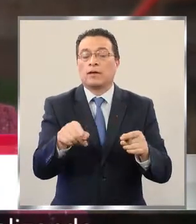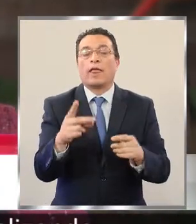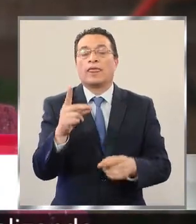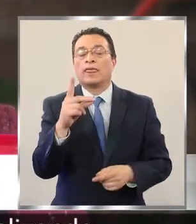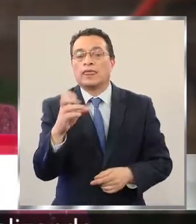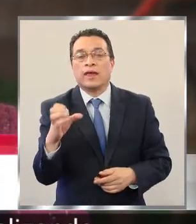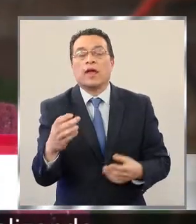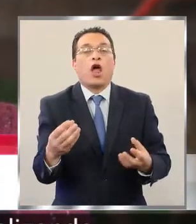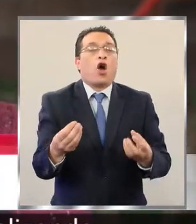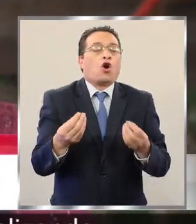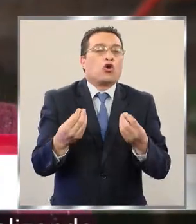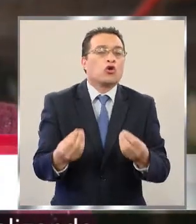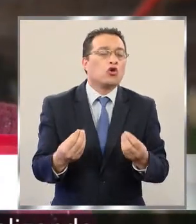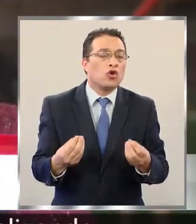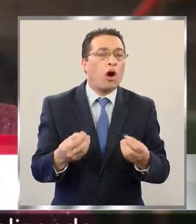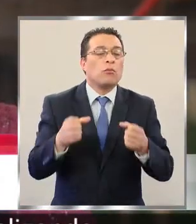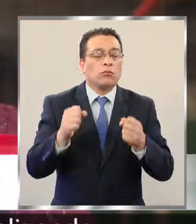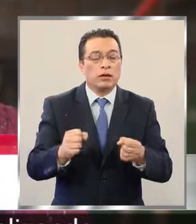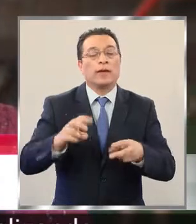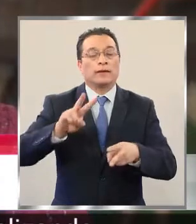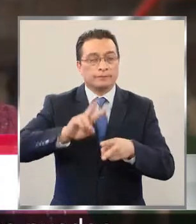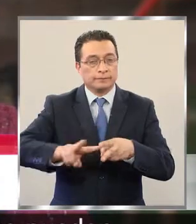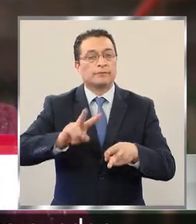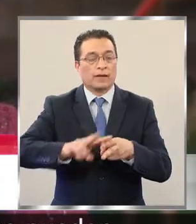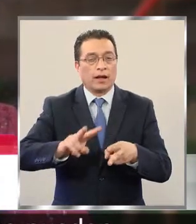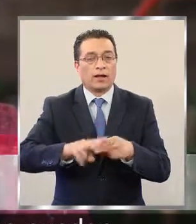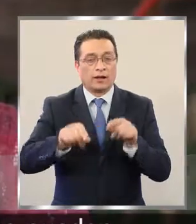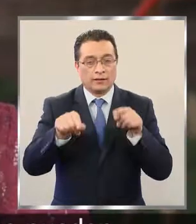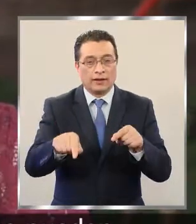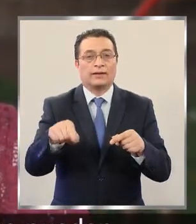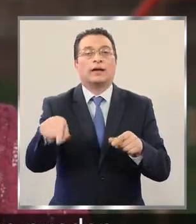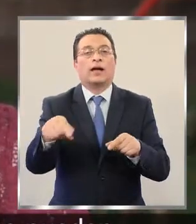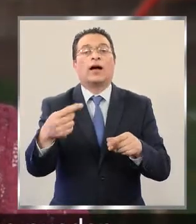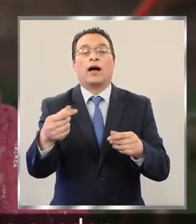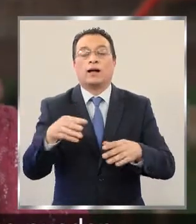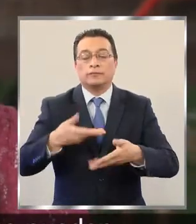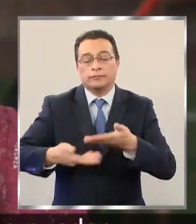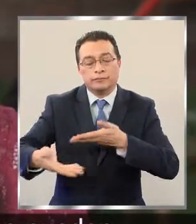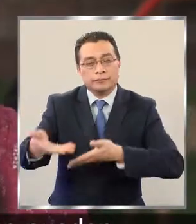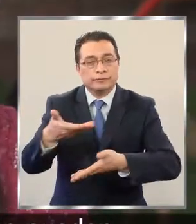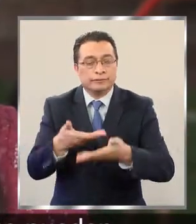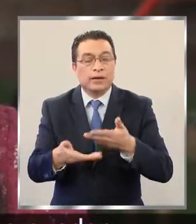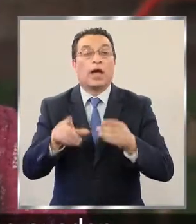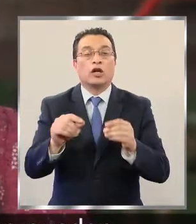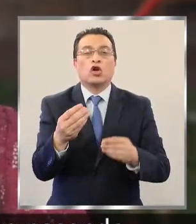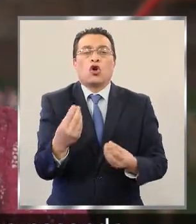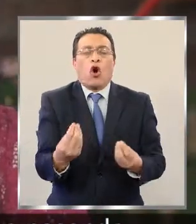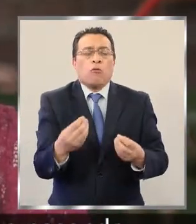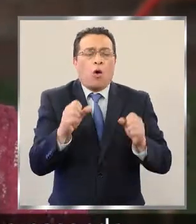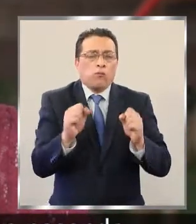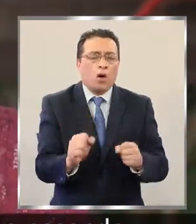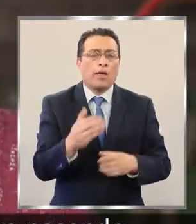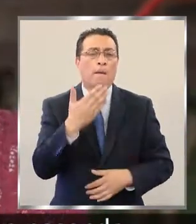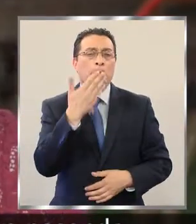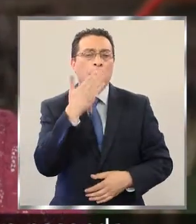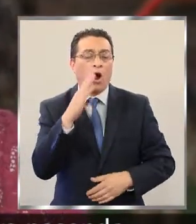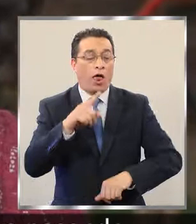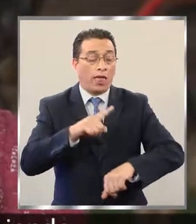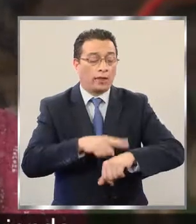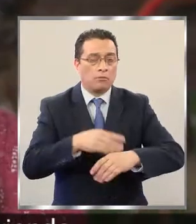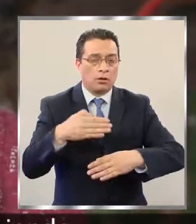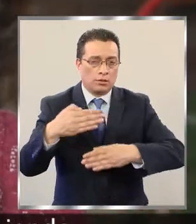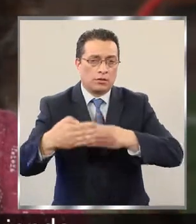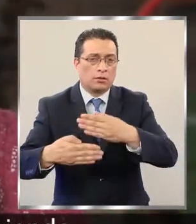cómo, digamos, se van realizando estas intervenciones y cómo se puede ir mejorando a medida que vaya